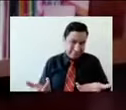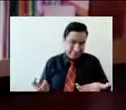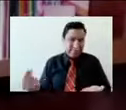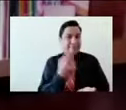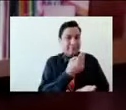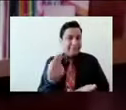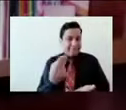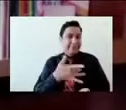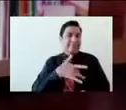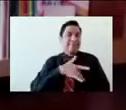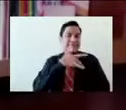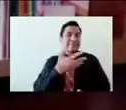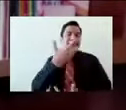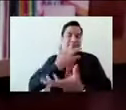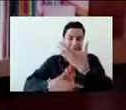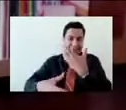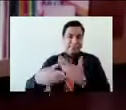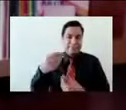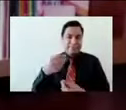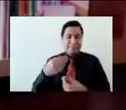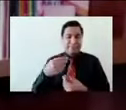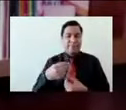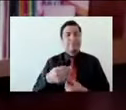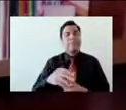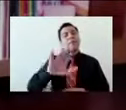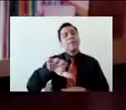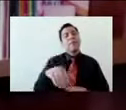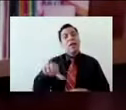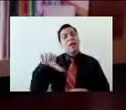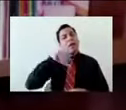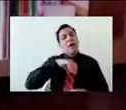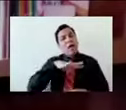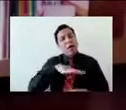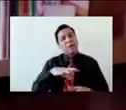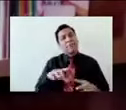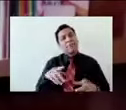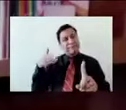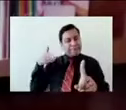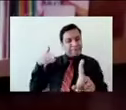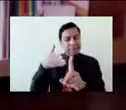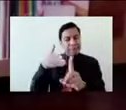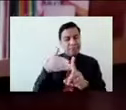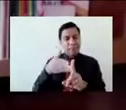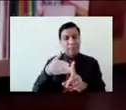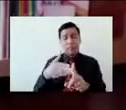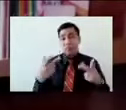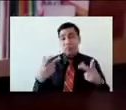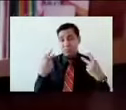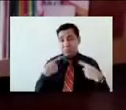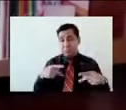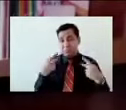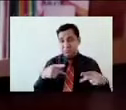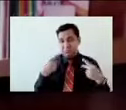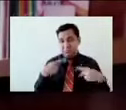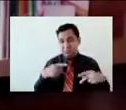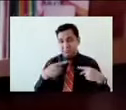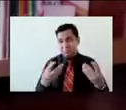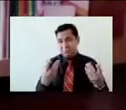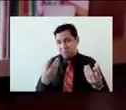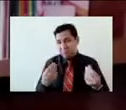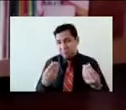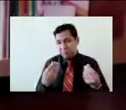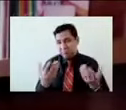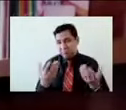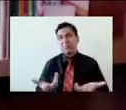Hay un tema que, que siempre, que está saliendo siempre y es cuando mucha gente ponemos, ponen, ponemos,